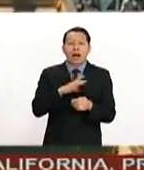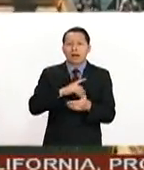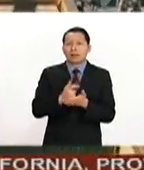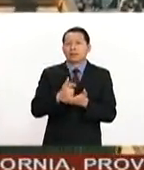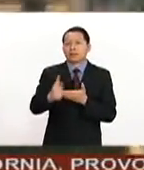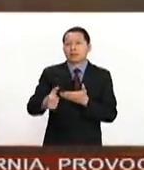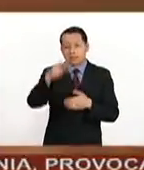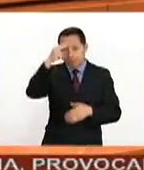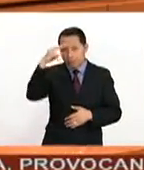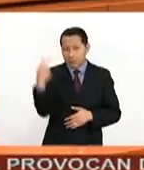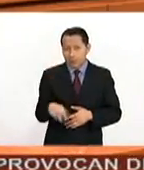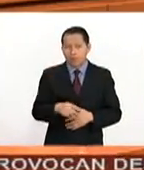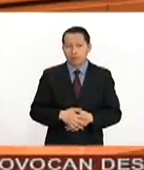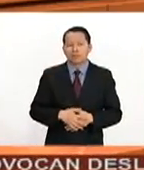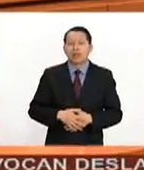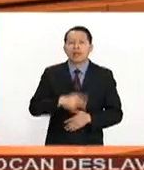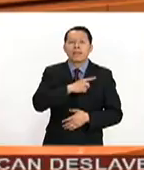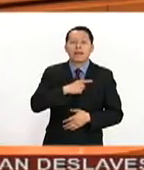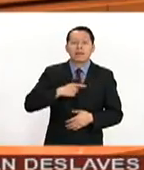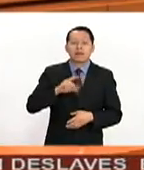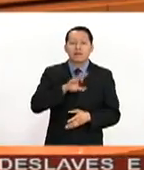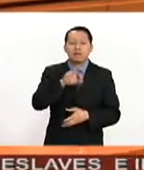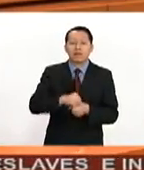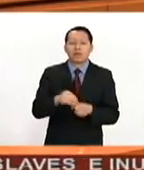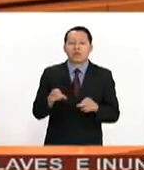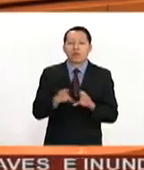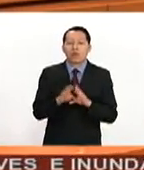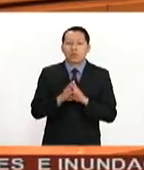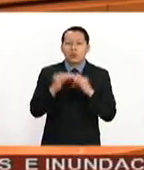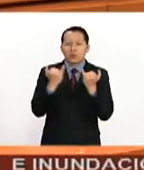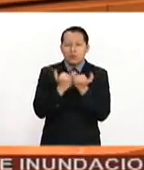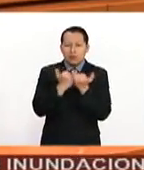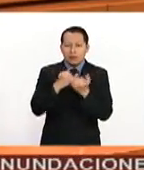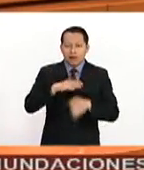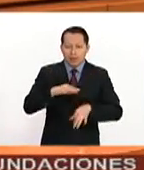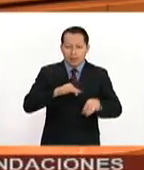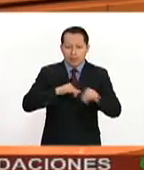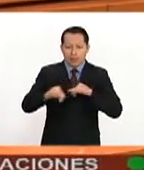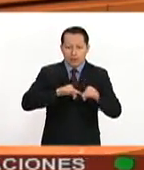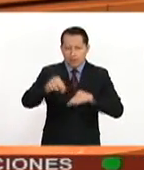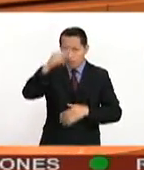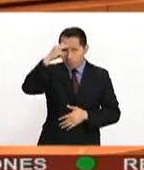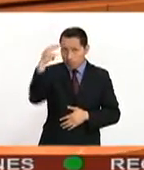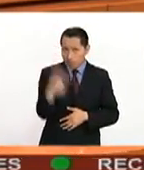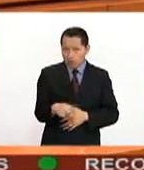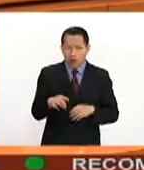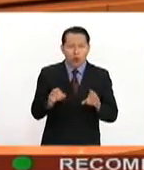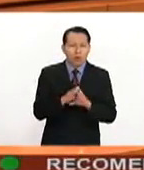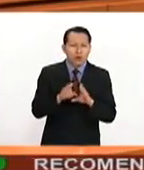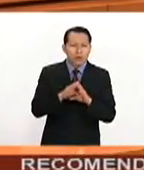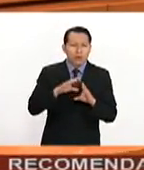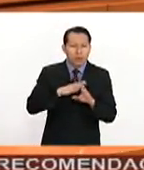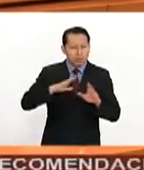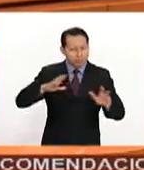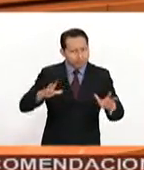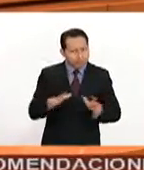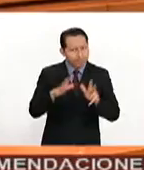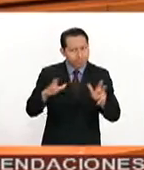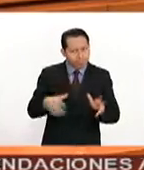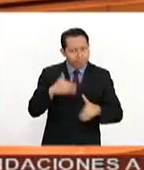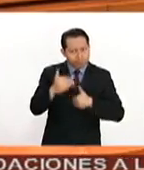los mexicanos. Debemos de incorporar a los trabajadores mexicanos a la prosperidad que